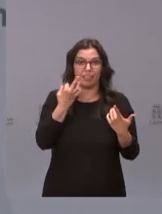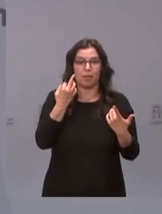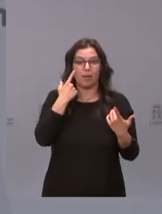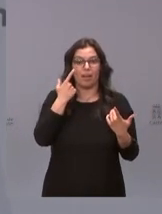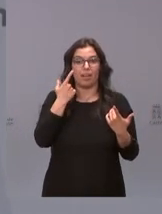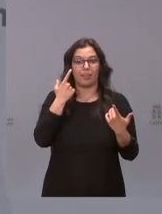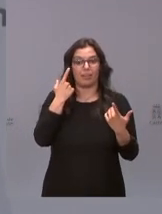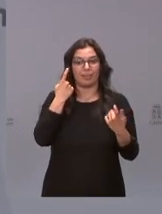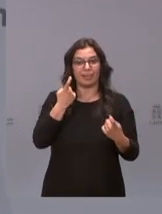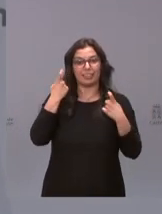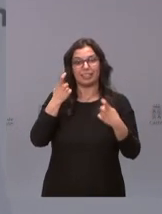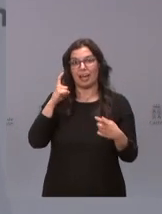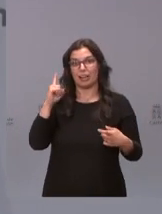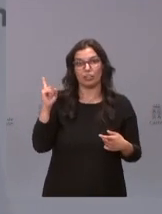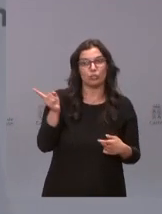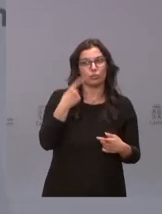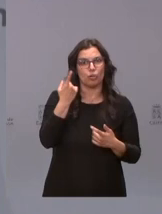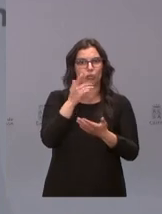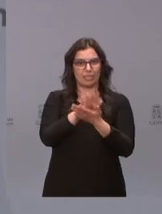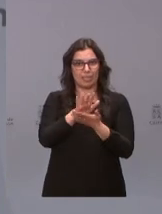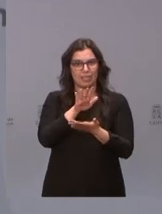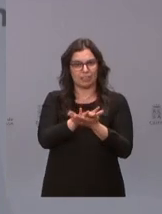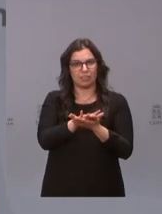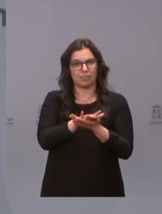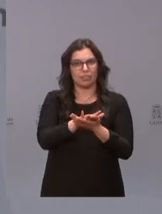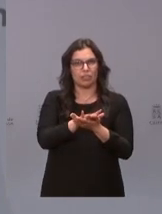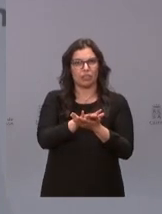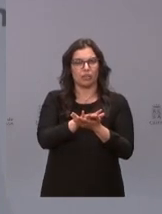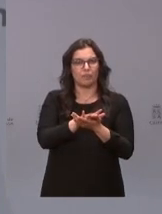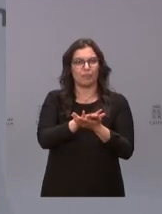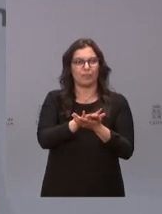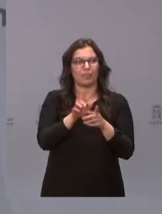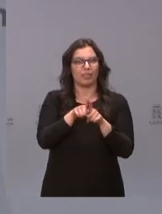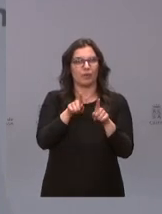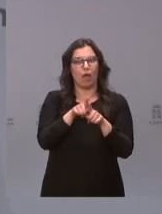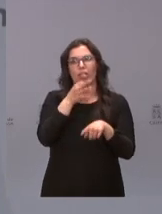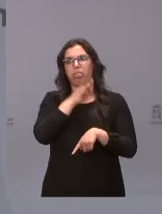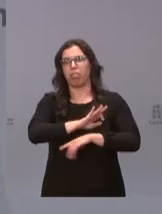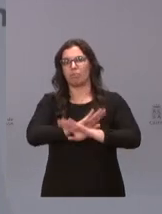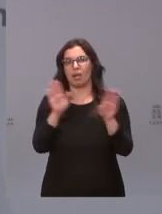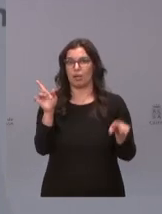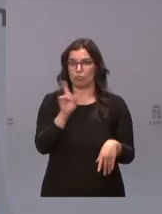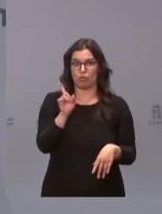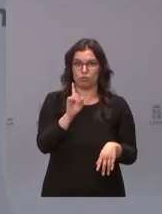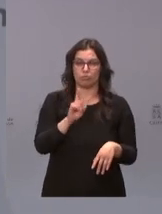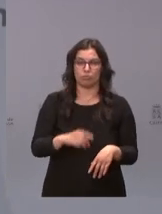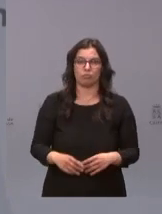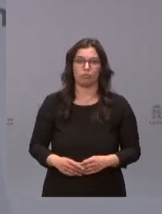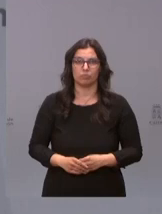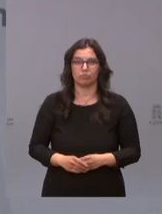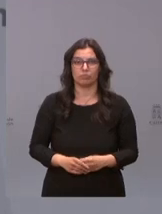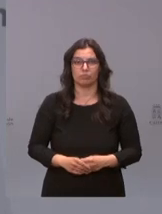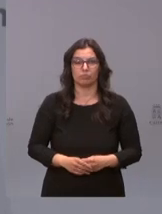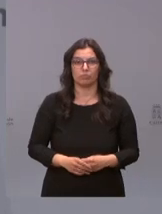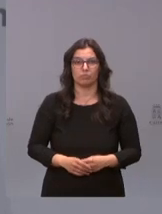todos serenidad y no bajar la guardia todo lo contrario ha